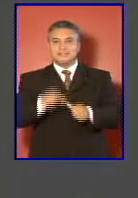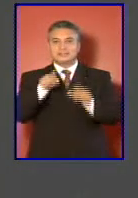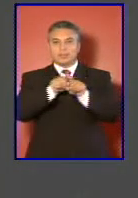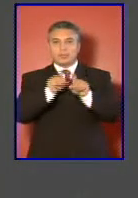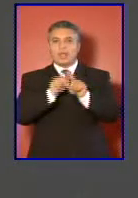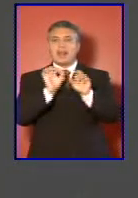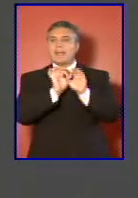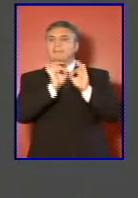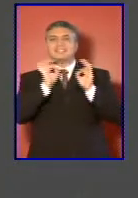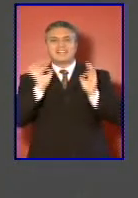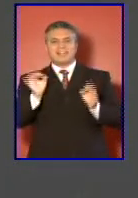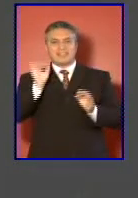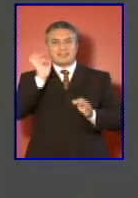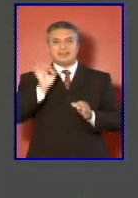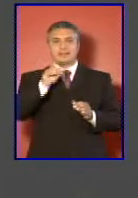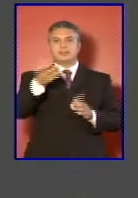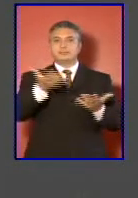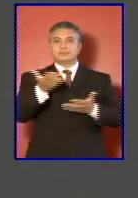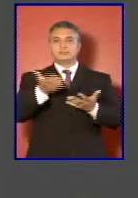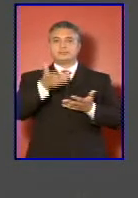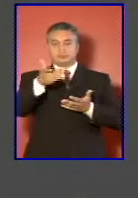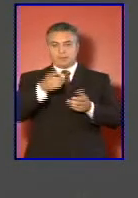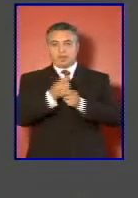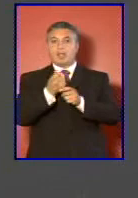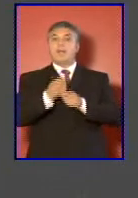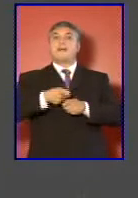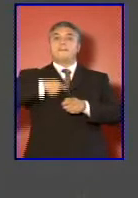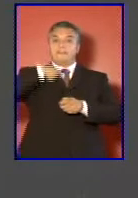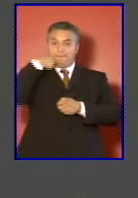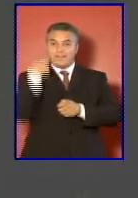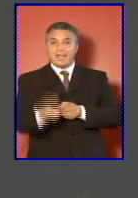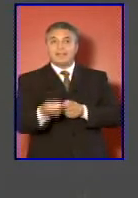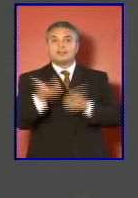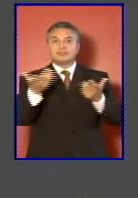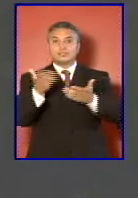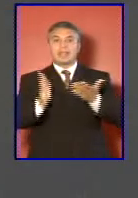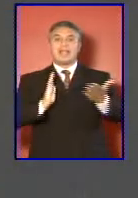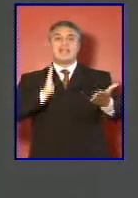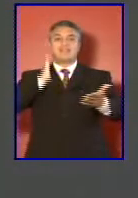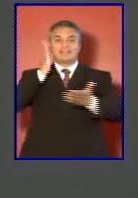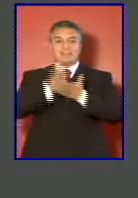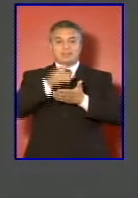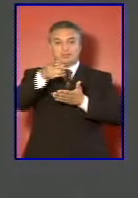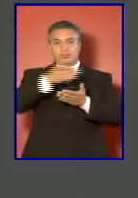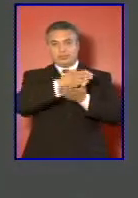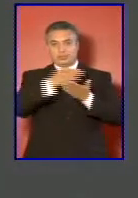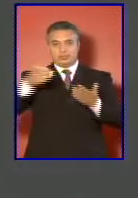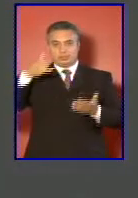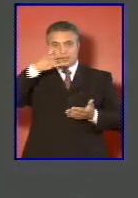críticas pagaderos al término de dichos periodos.